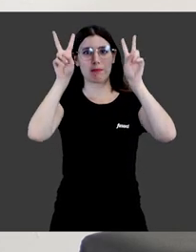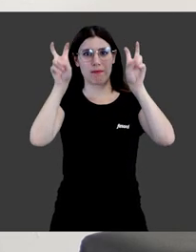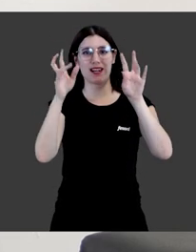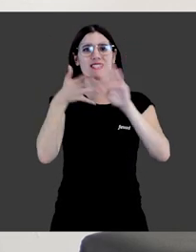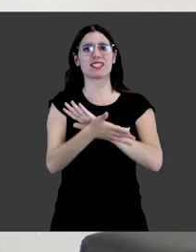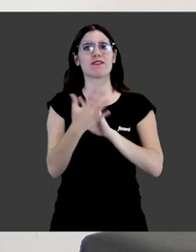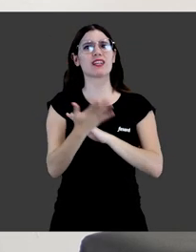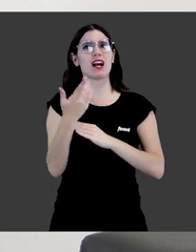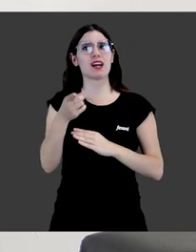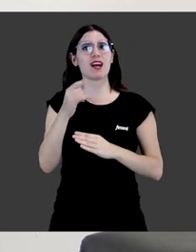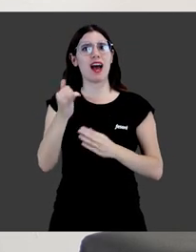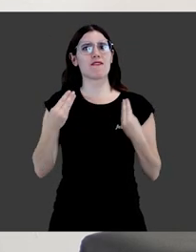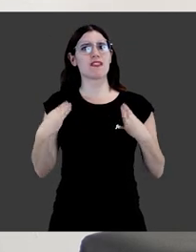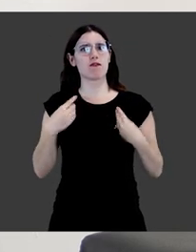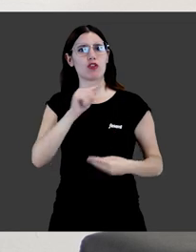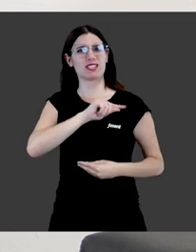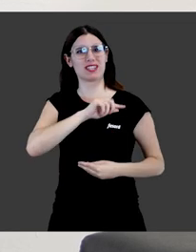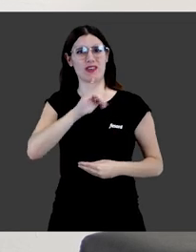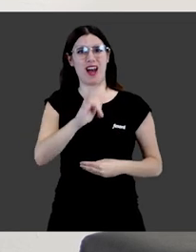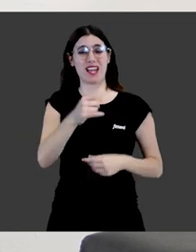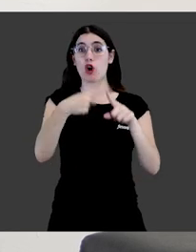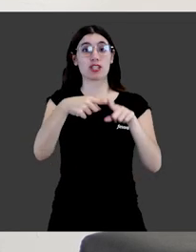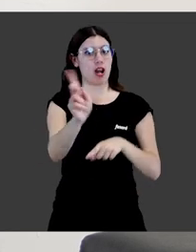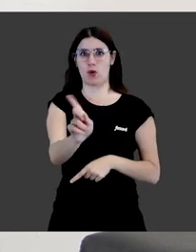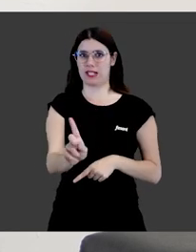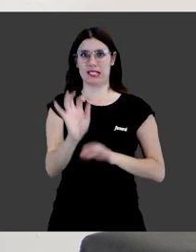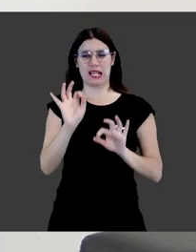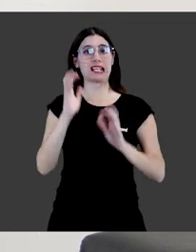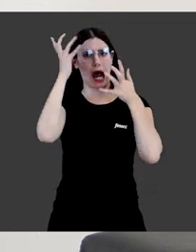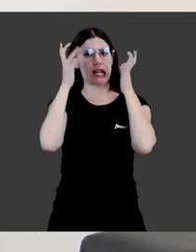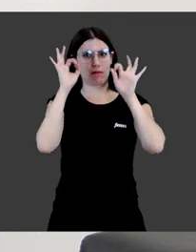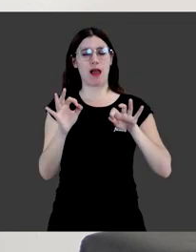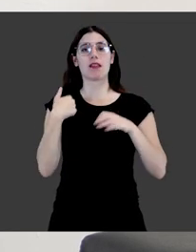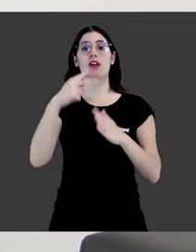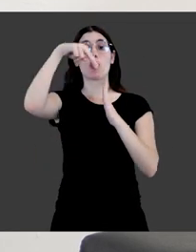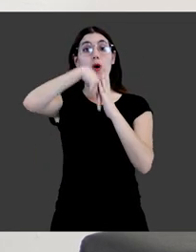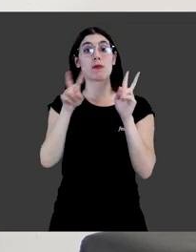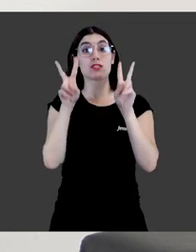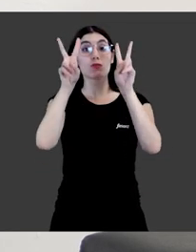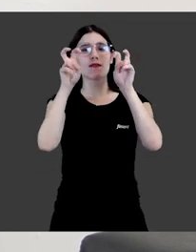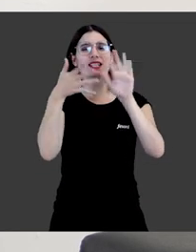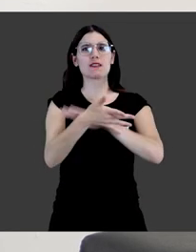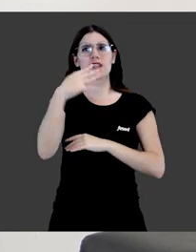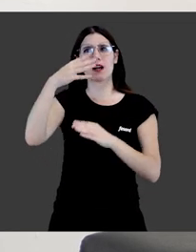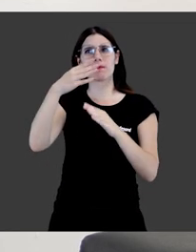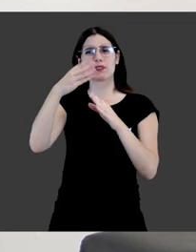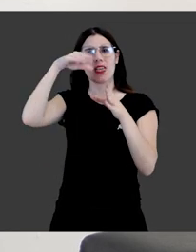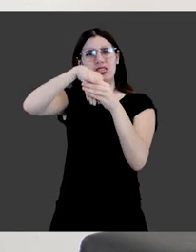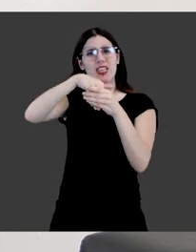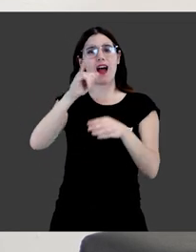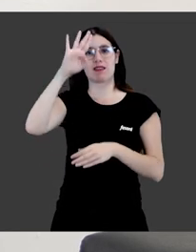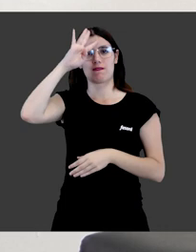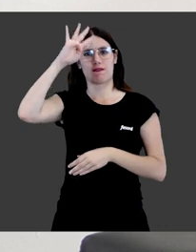como seres sintientes, sensibles, distintos a las cosas. Por detrás de las nuevas normas una nueva